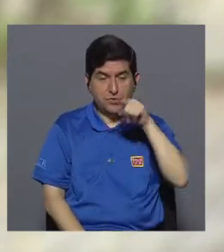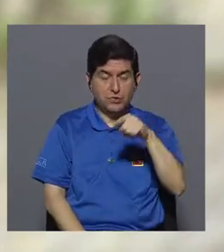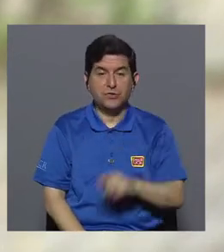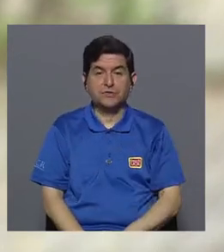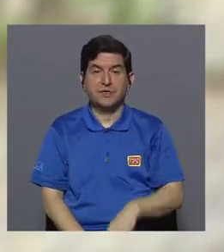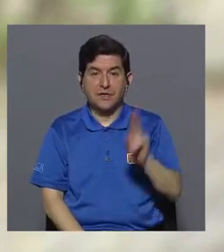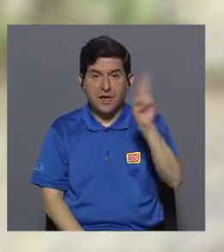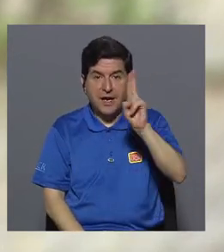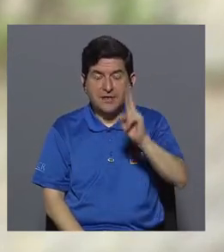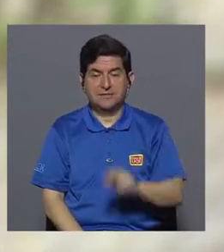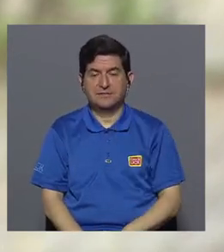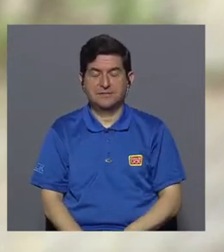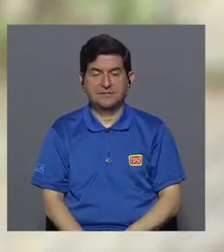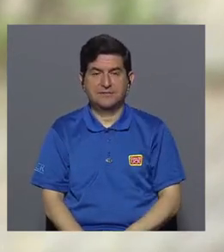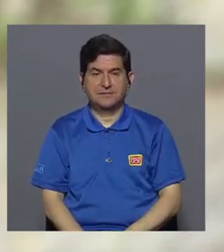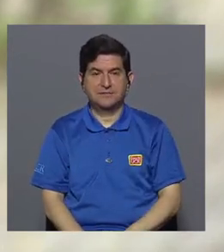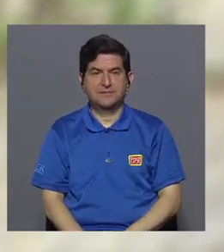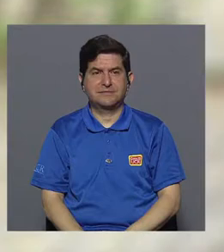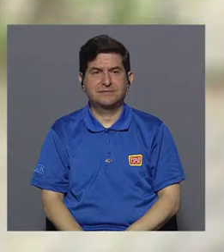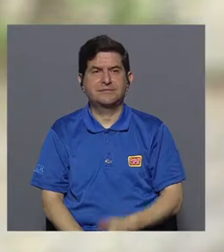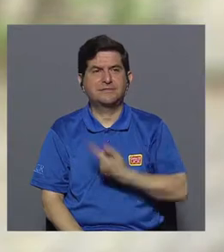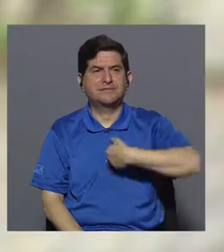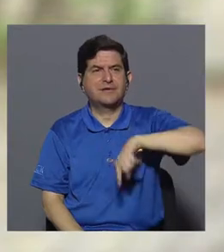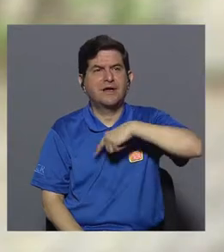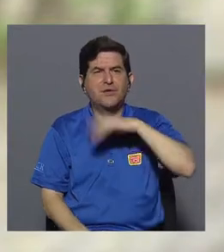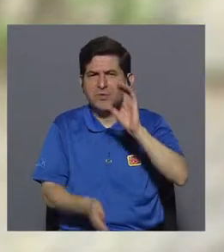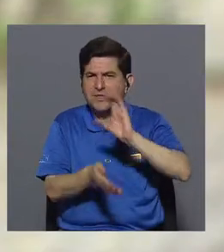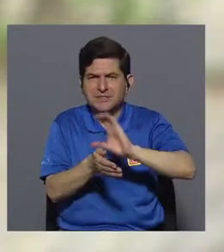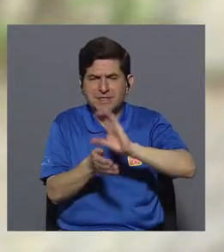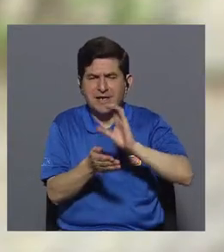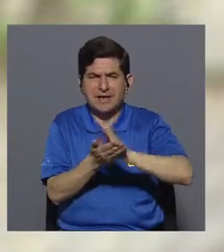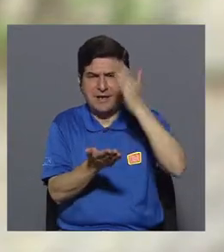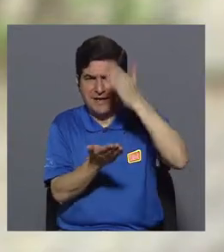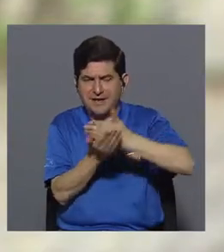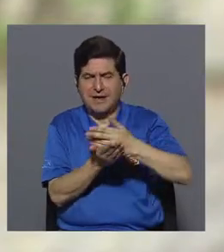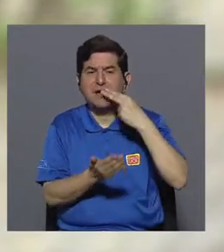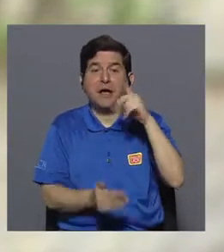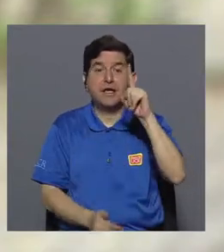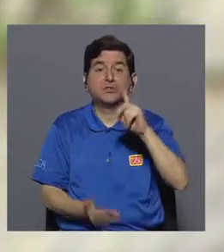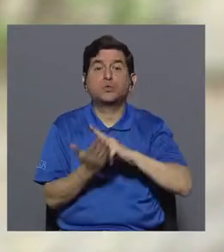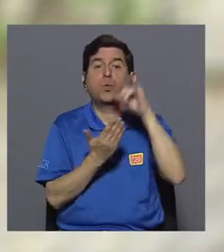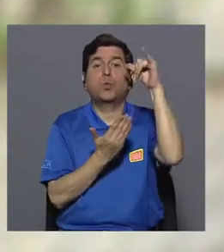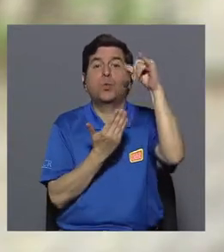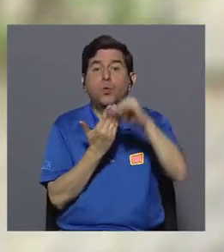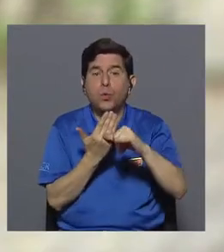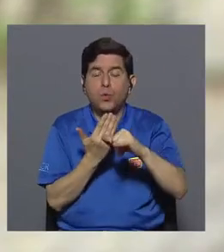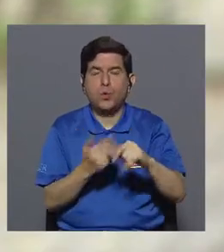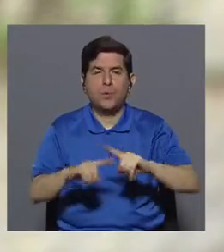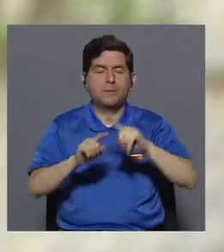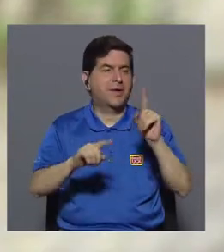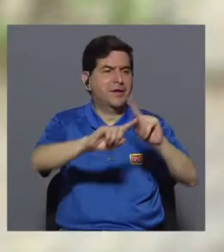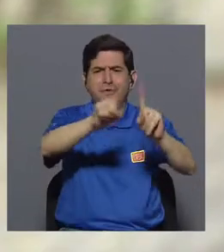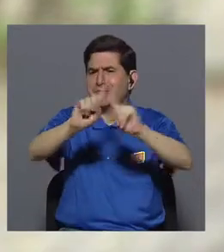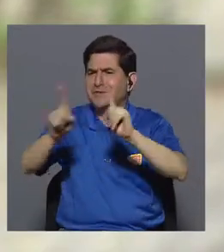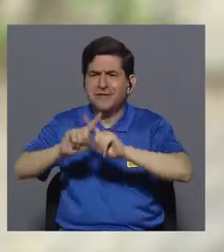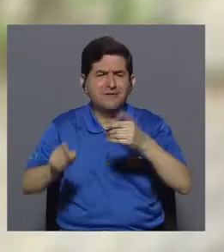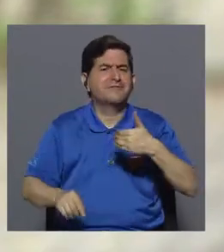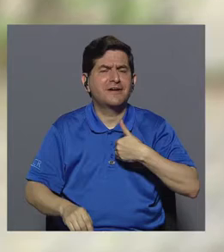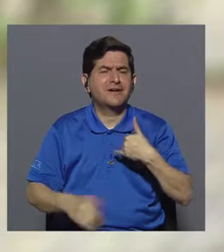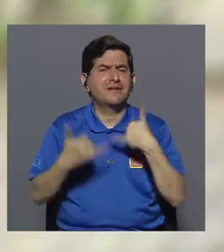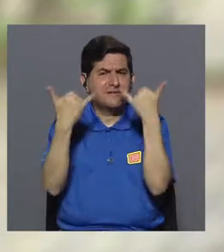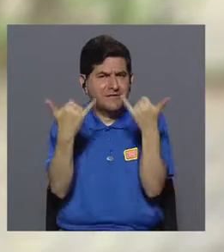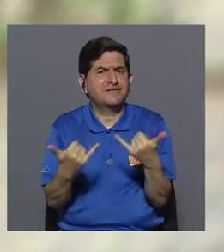a esa unidad, nosotros, más que la clínica de cesación de fumado, que es un proyecto nuestro, pero uno de los tantos que